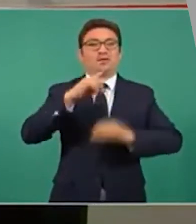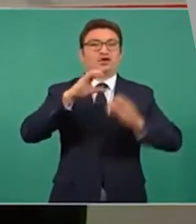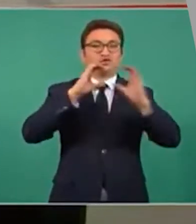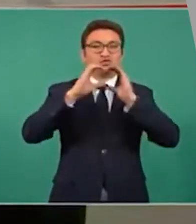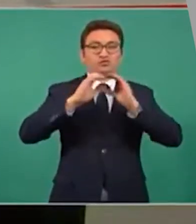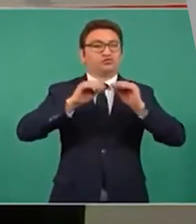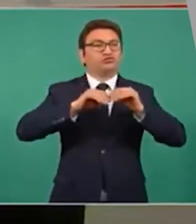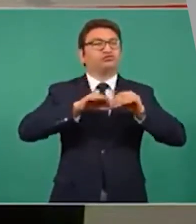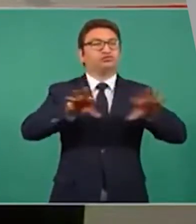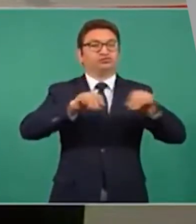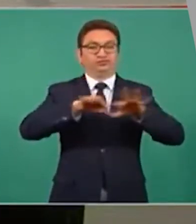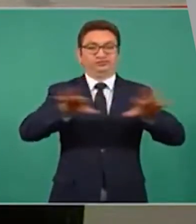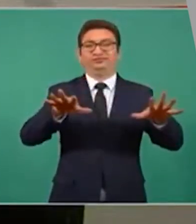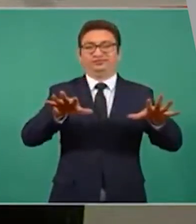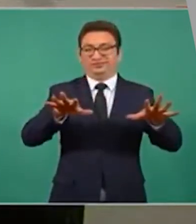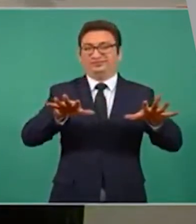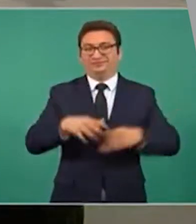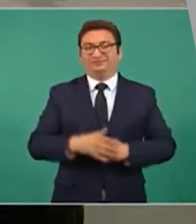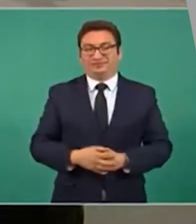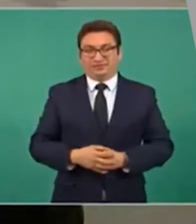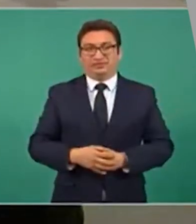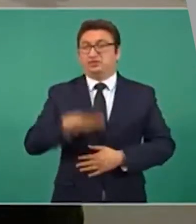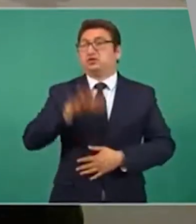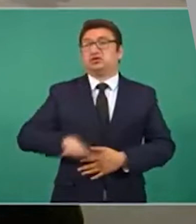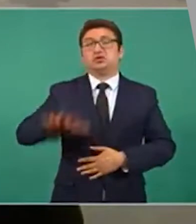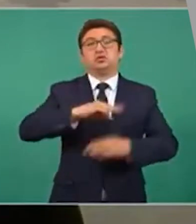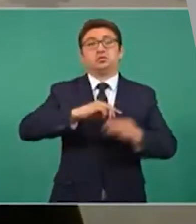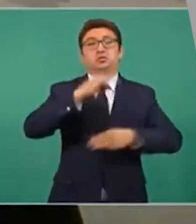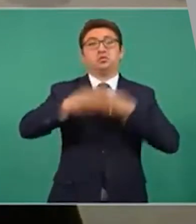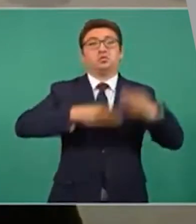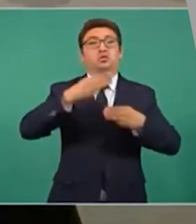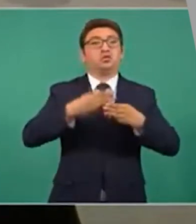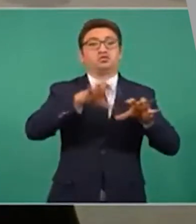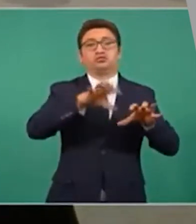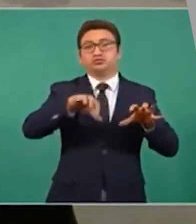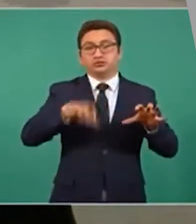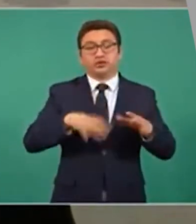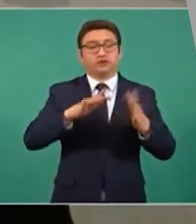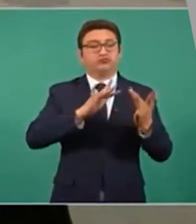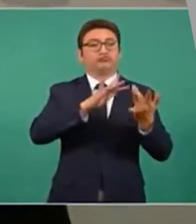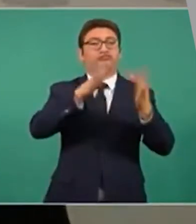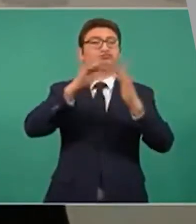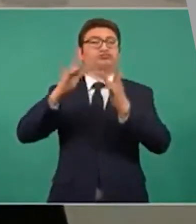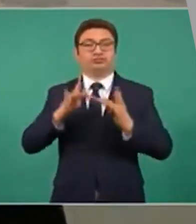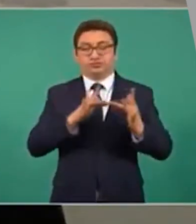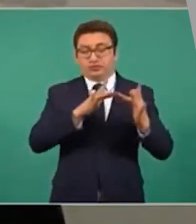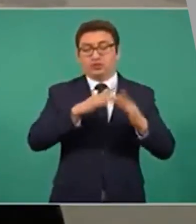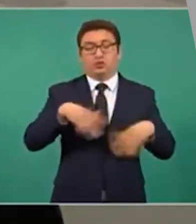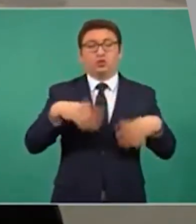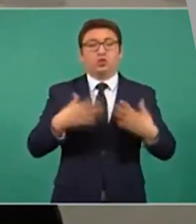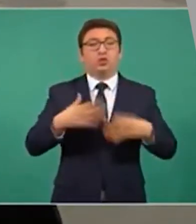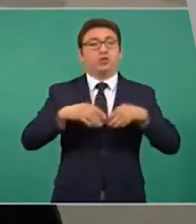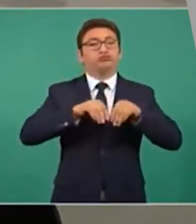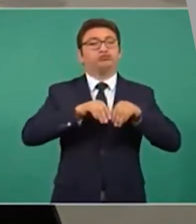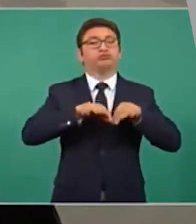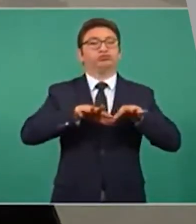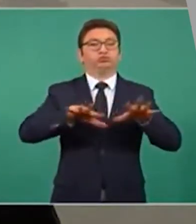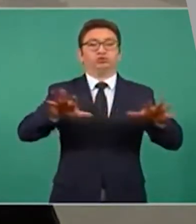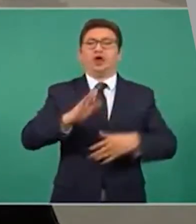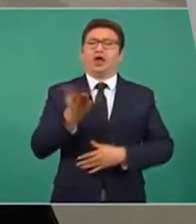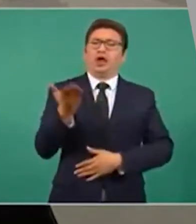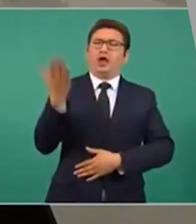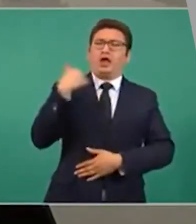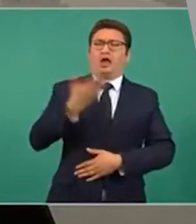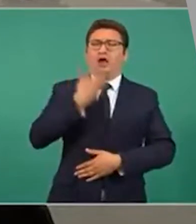pública en la mayor parte de las sociedades del mundo. Las redes sociales rompieron el esquema vertical de los medios